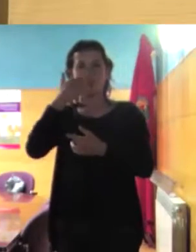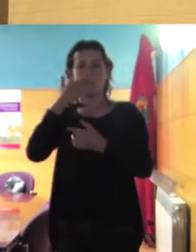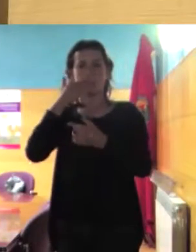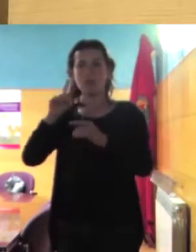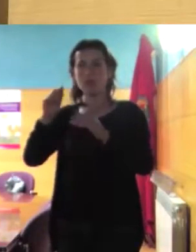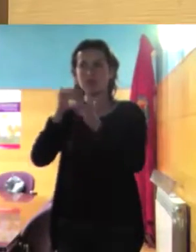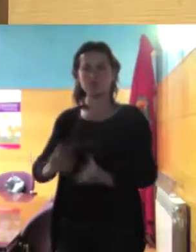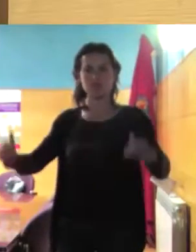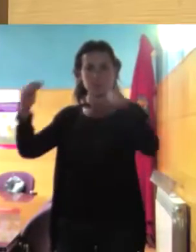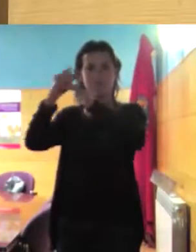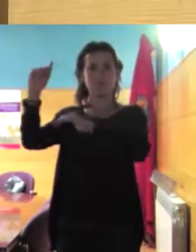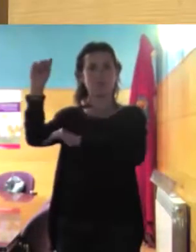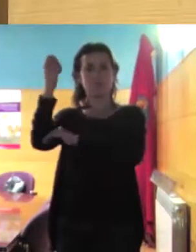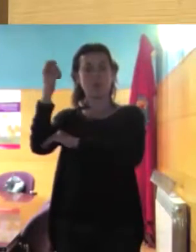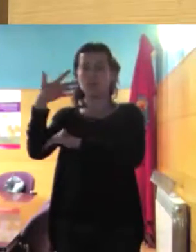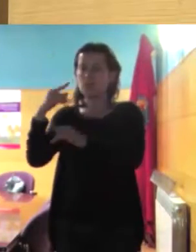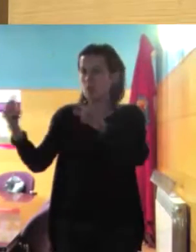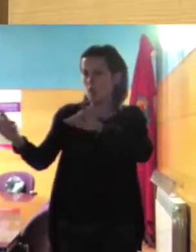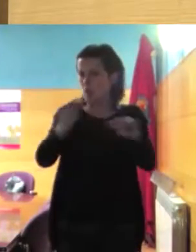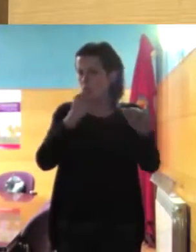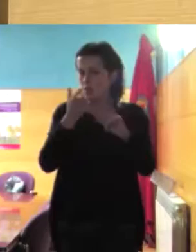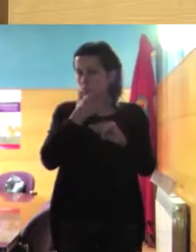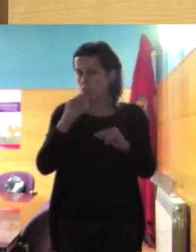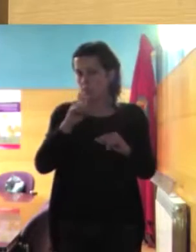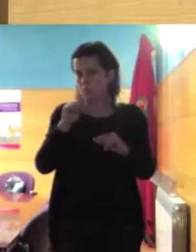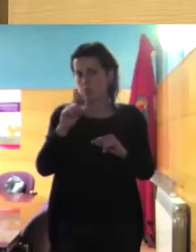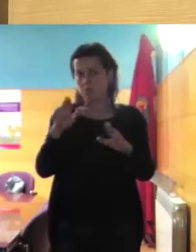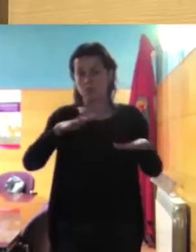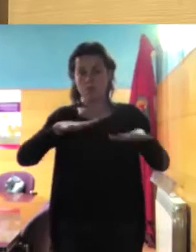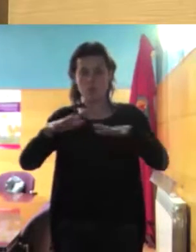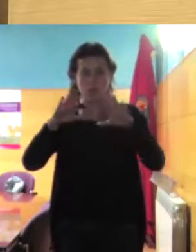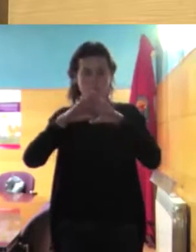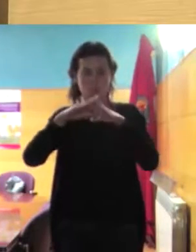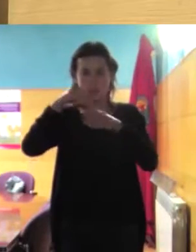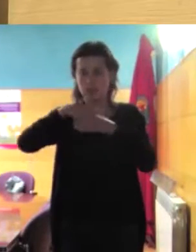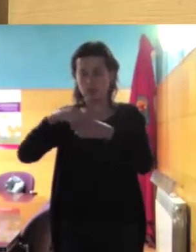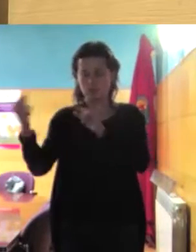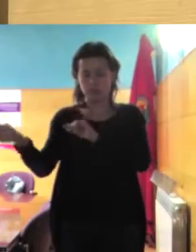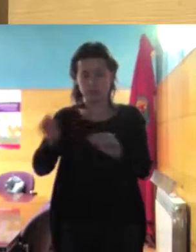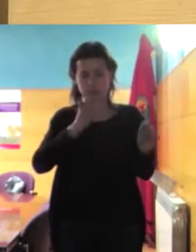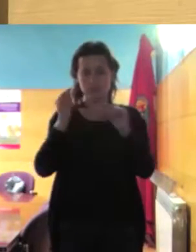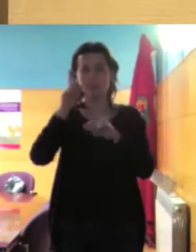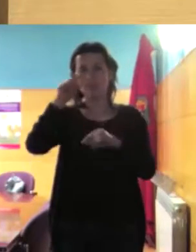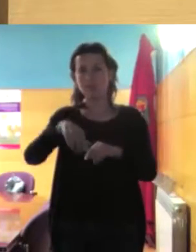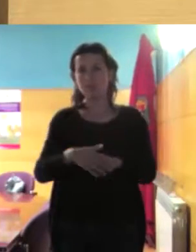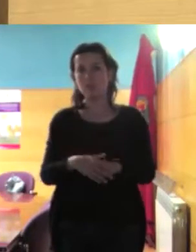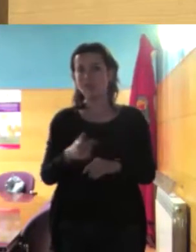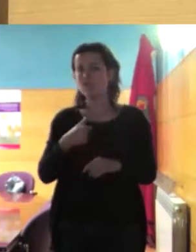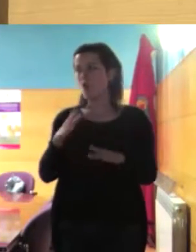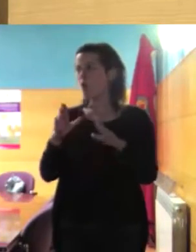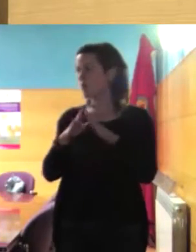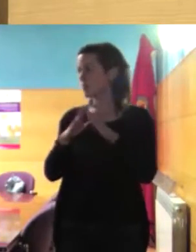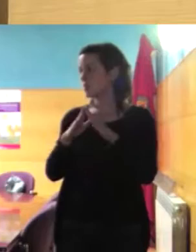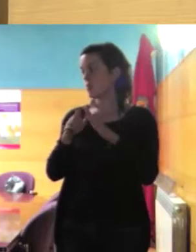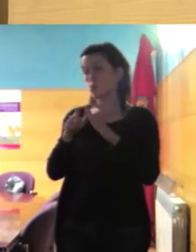el debate es complicado o no es simple dentro del feminismo pues ahí está yo también comparto desde luego y como feminista la